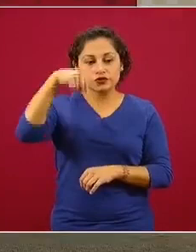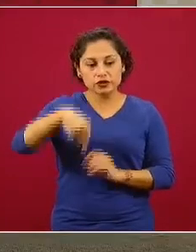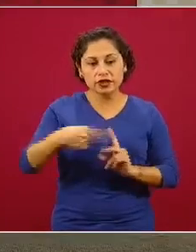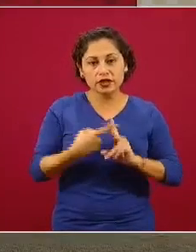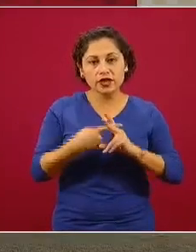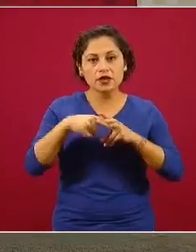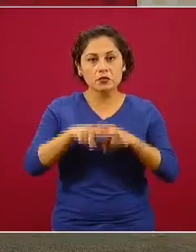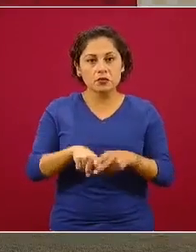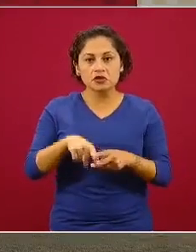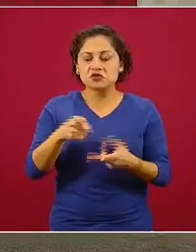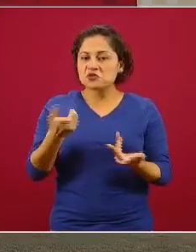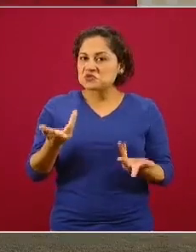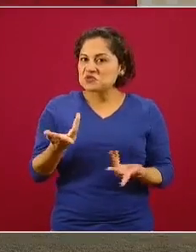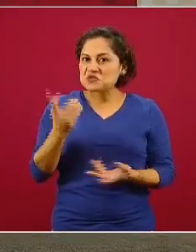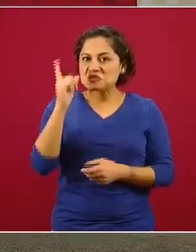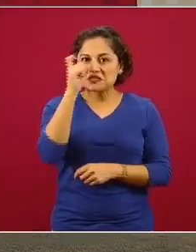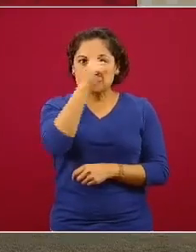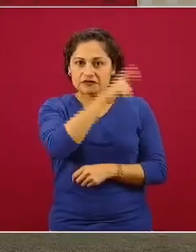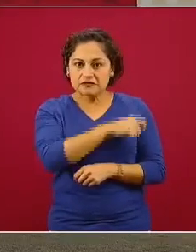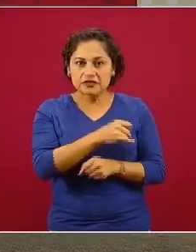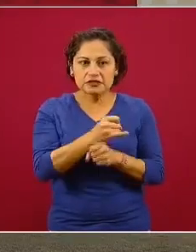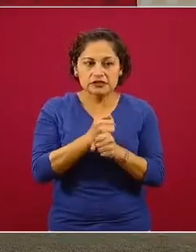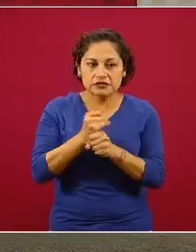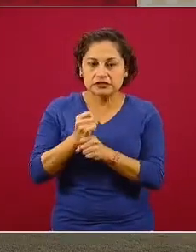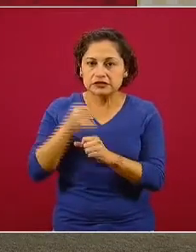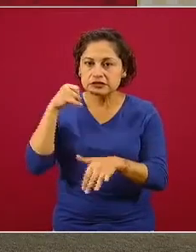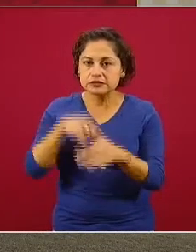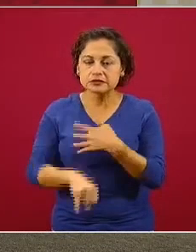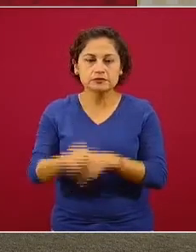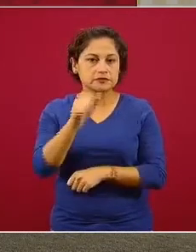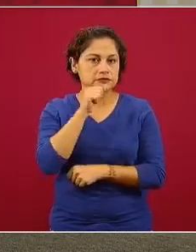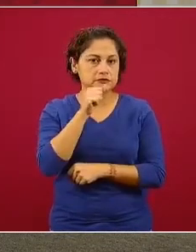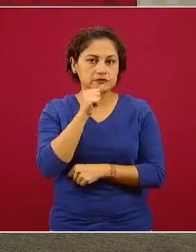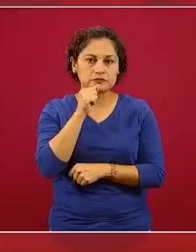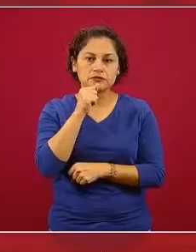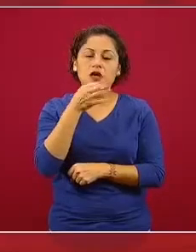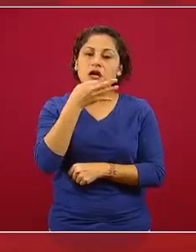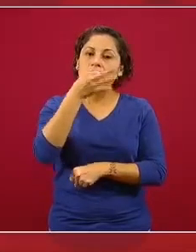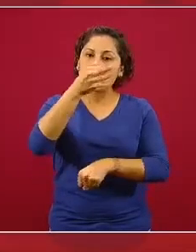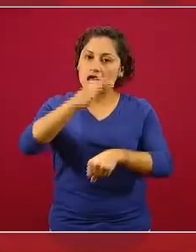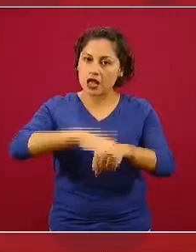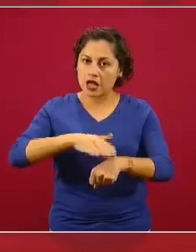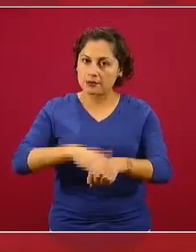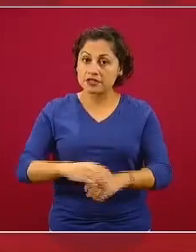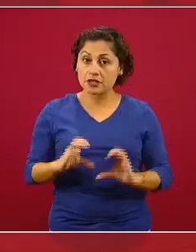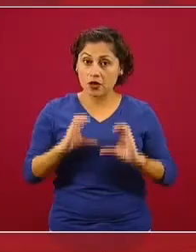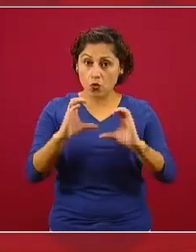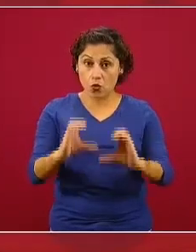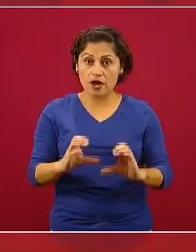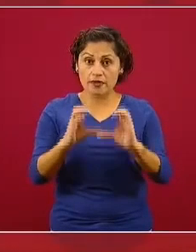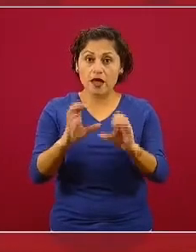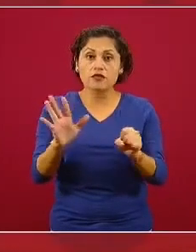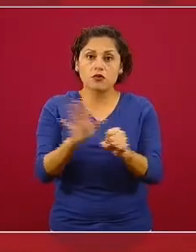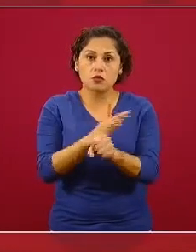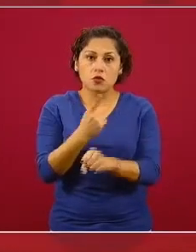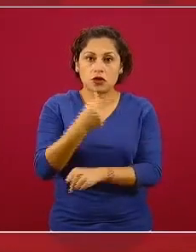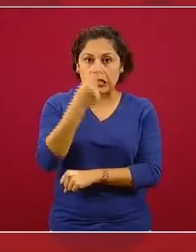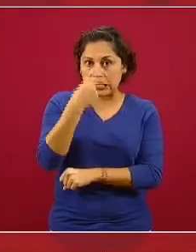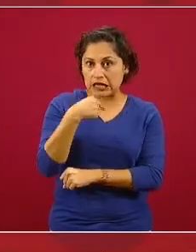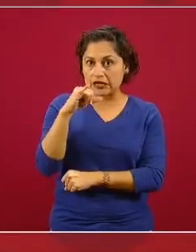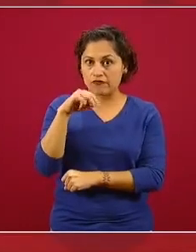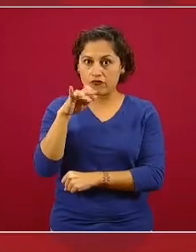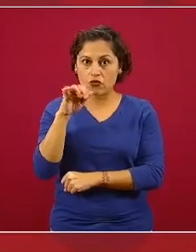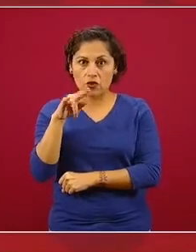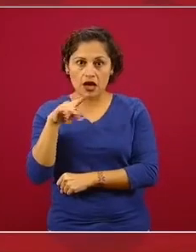suficiente conocimiento sobre el comportamiento de COVID y lo tomábamos por analogía con la influenza. Pero hoy sí sabemos que